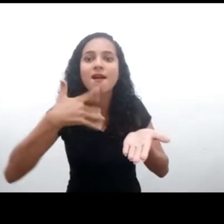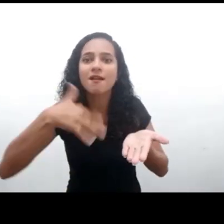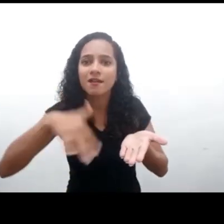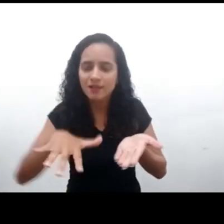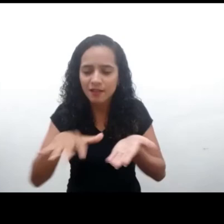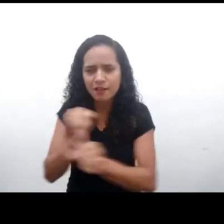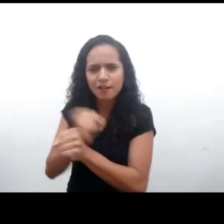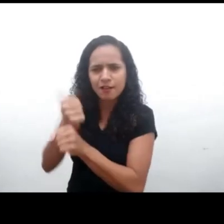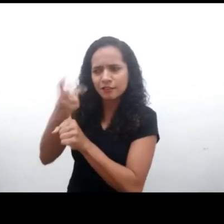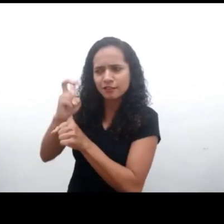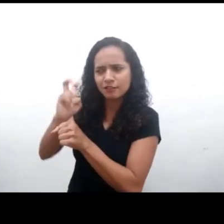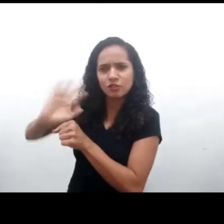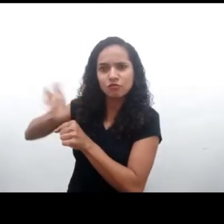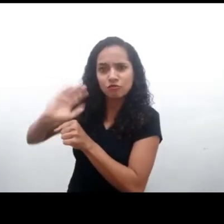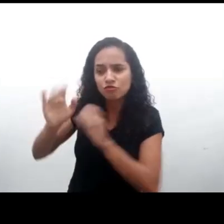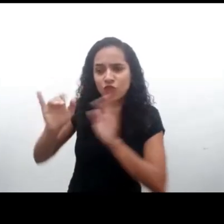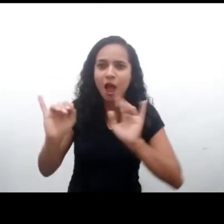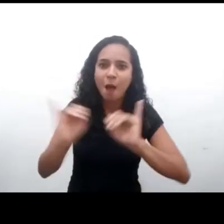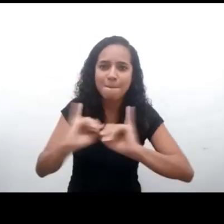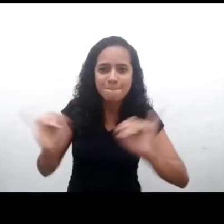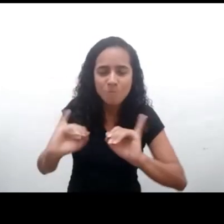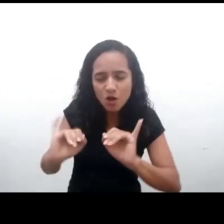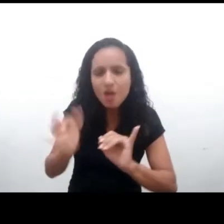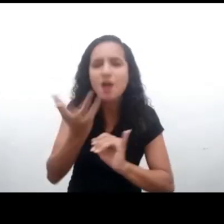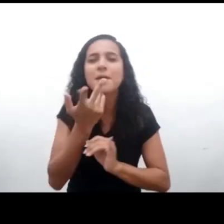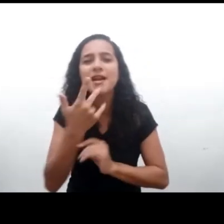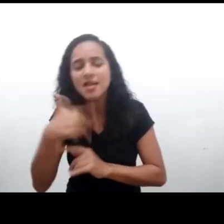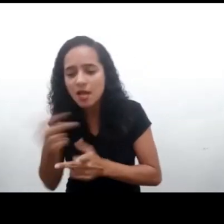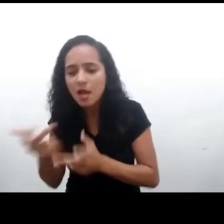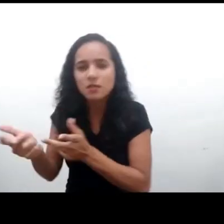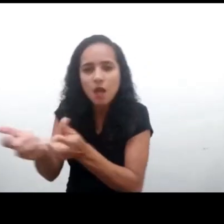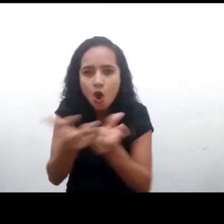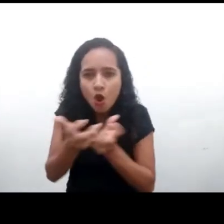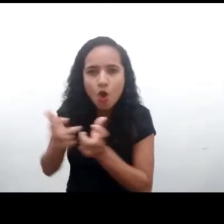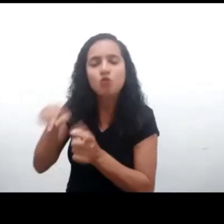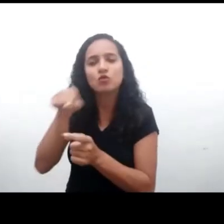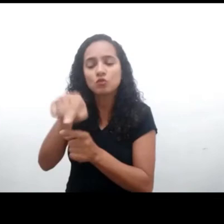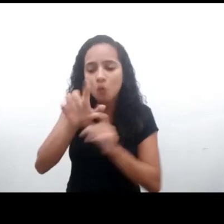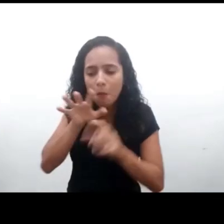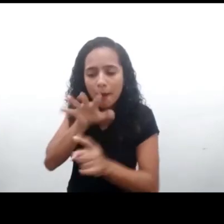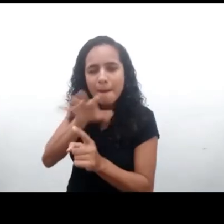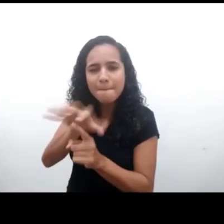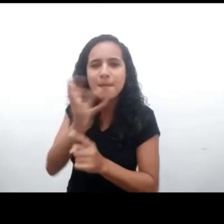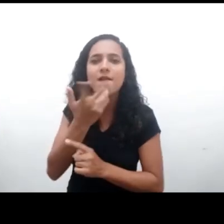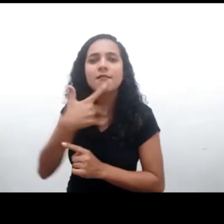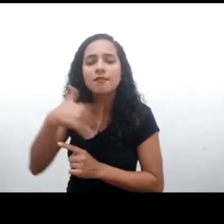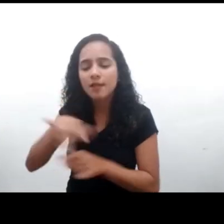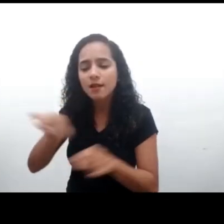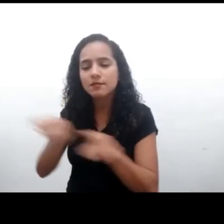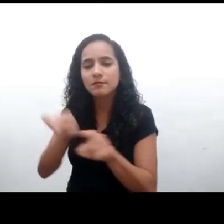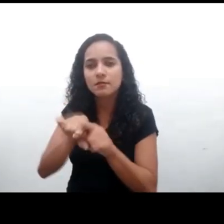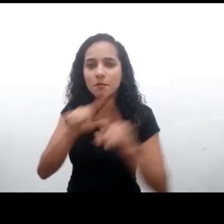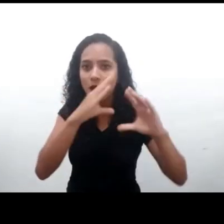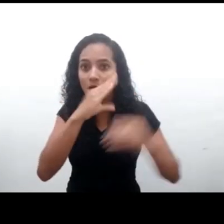una organización comprometida con la niñez, que tiene como misión honrar al niño que hace 15 años por medio del programa